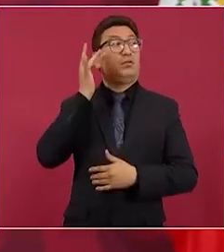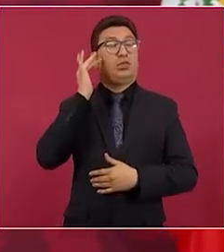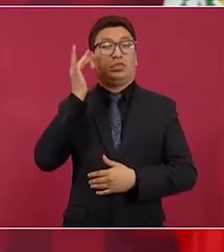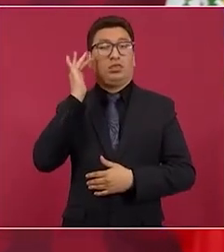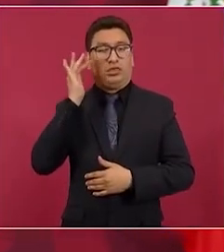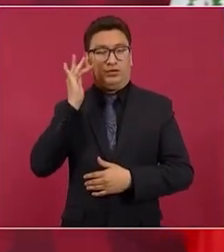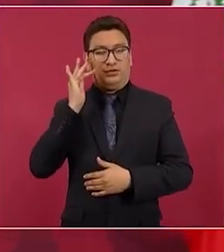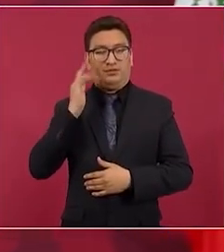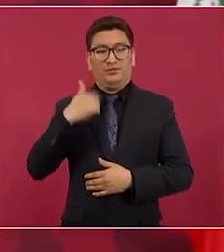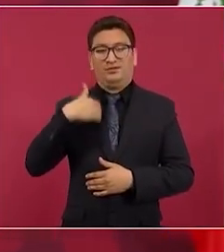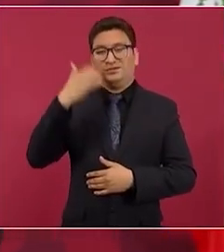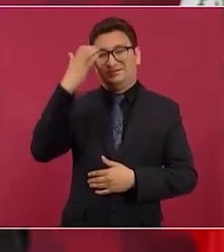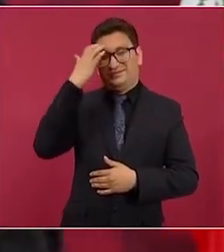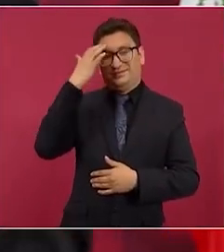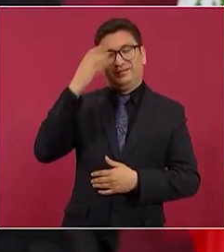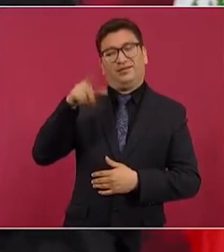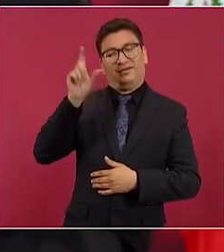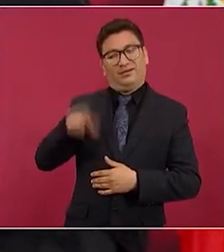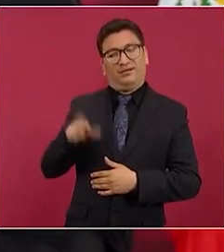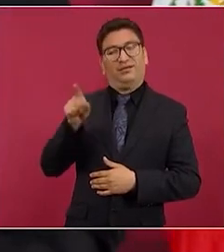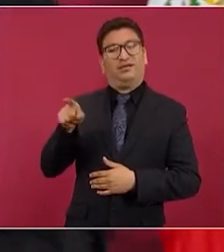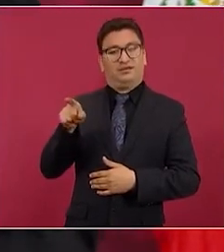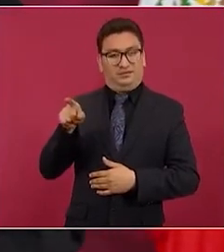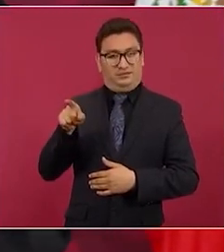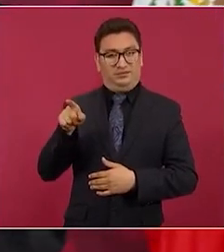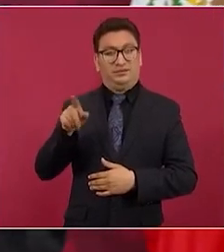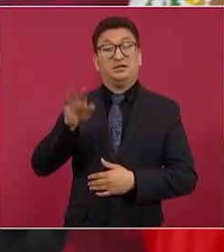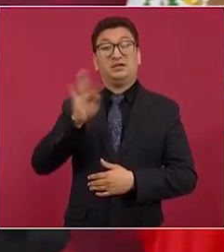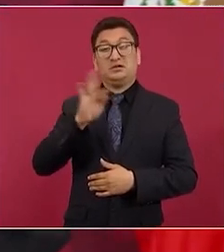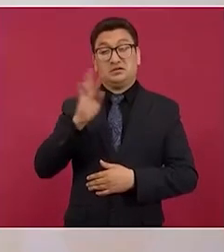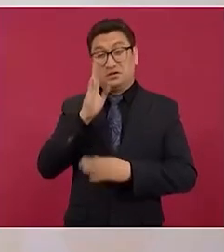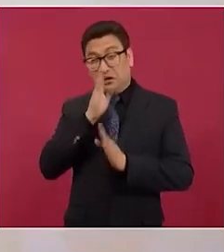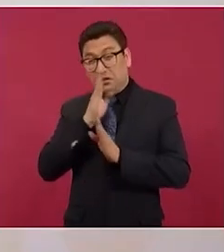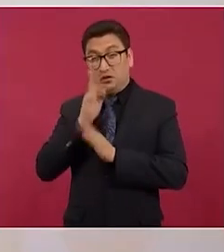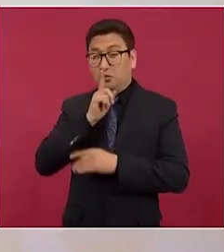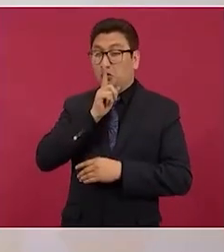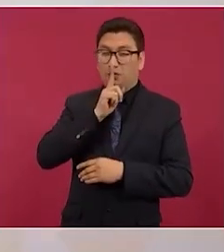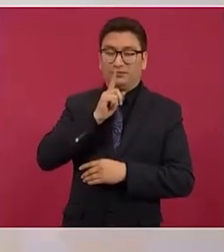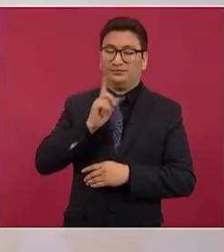Te conozco bacalao aunque vengas disfrazado